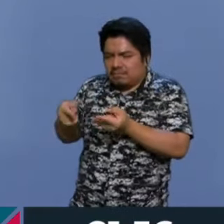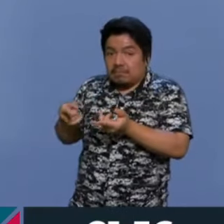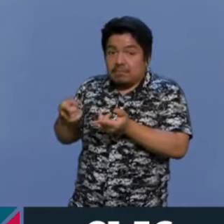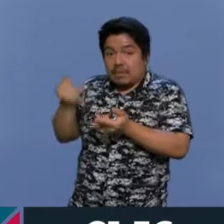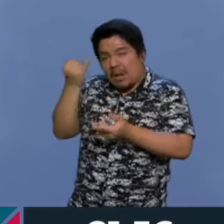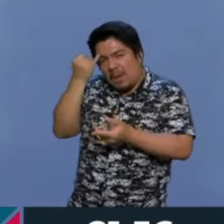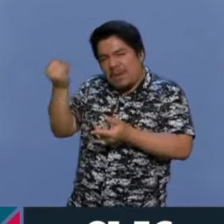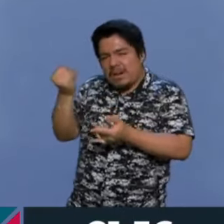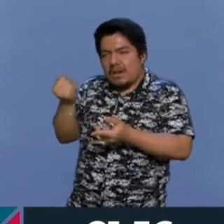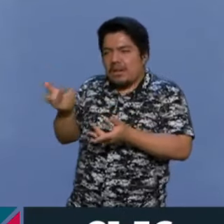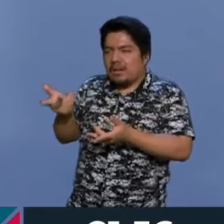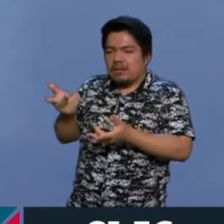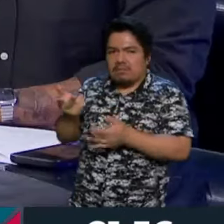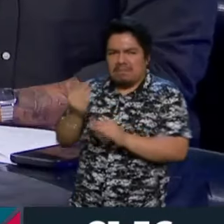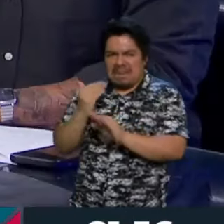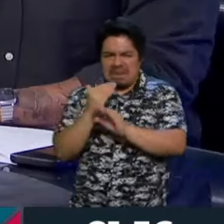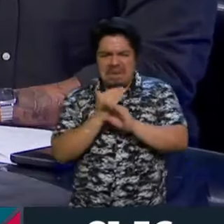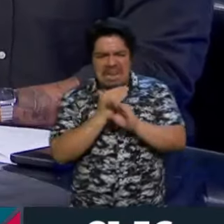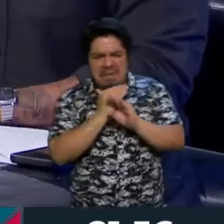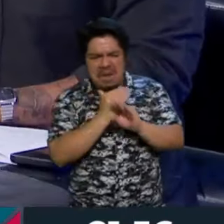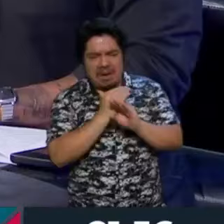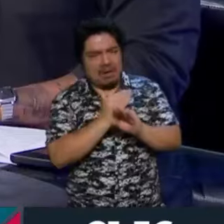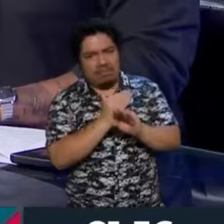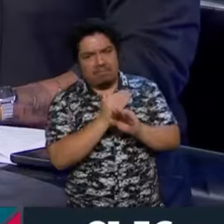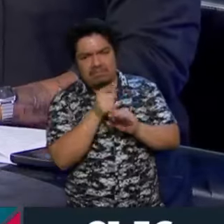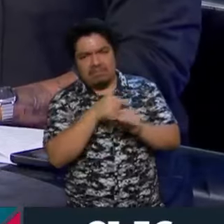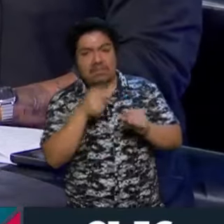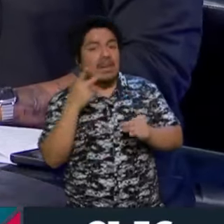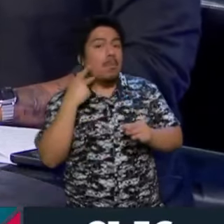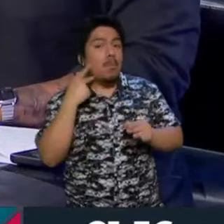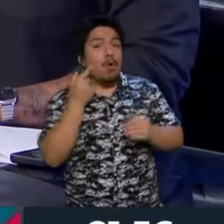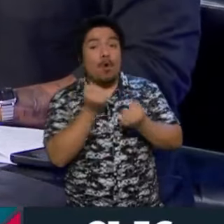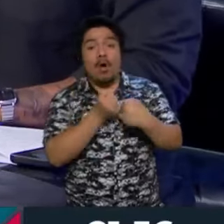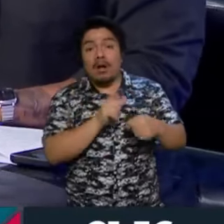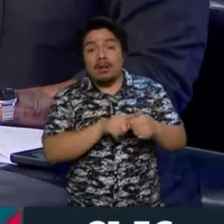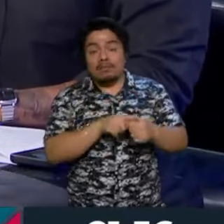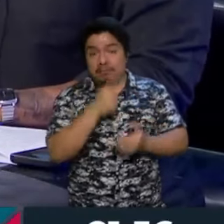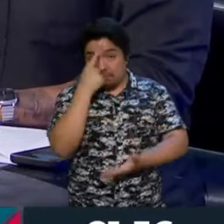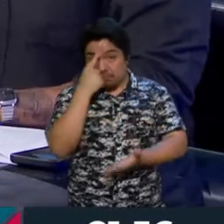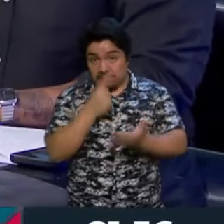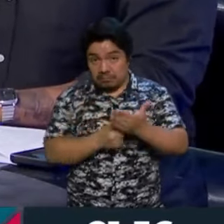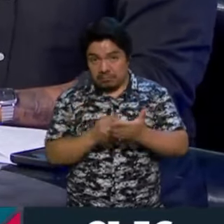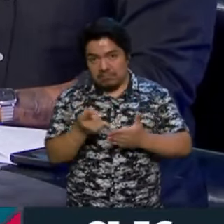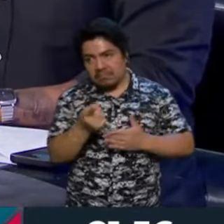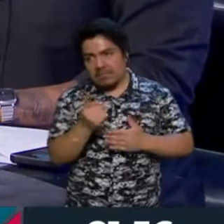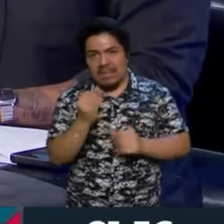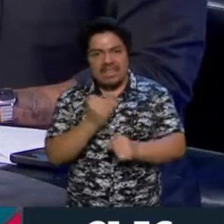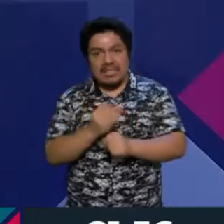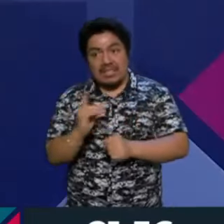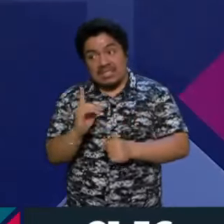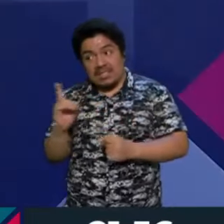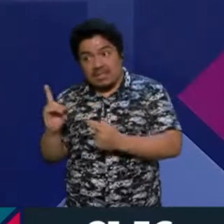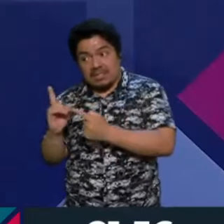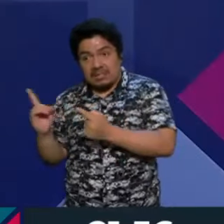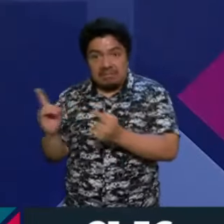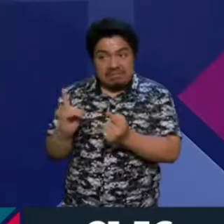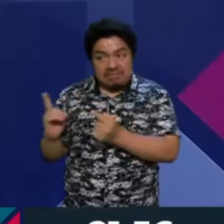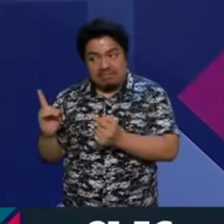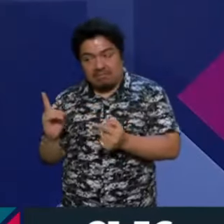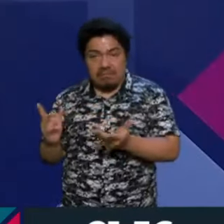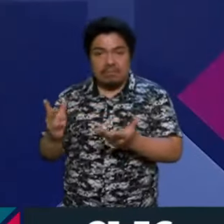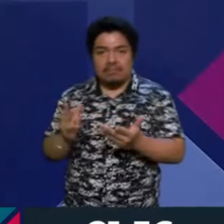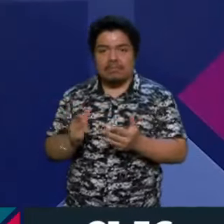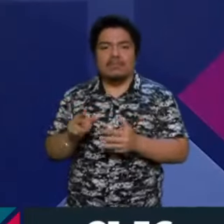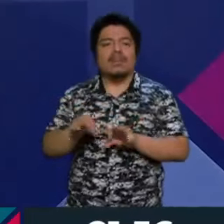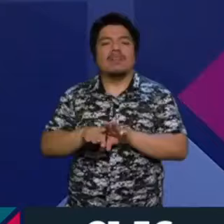un ala que se opone a todo este tipo de política social. ¿Tú consideras que hacia dónde crees que se va? Sí, creo que lo que decías es una